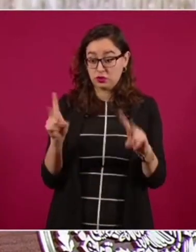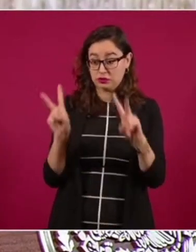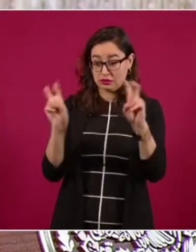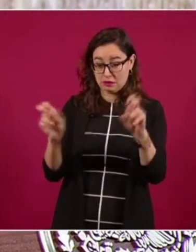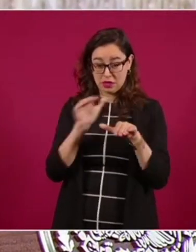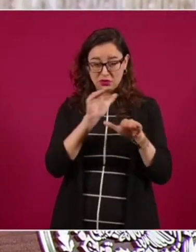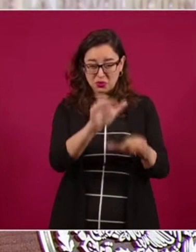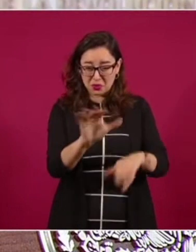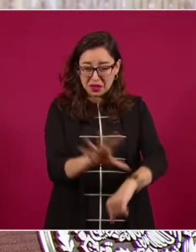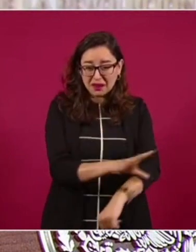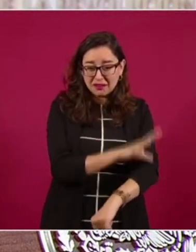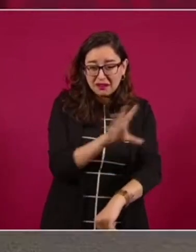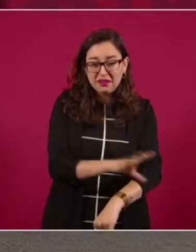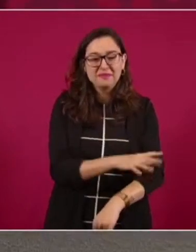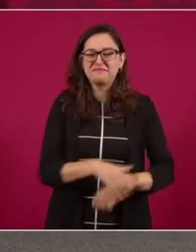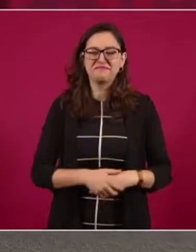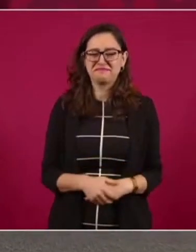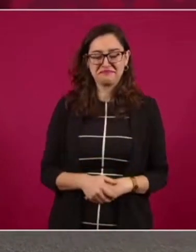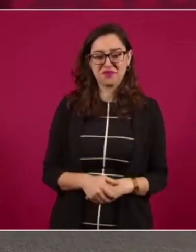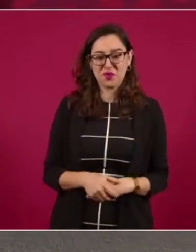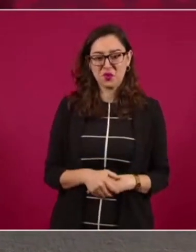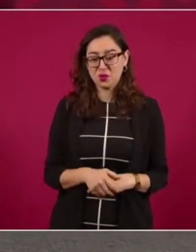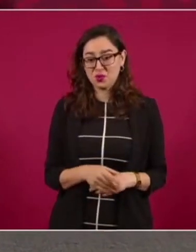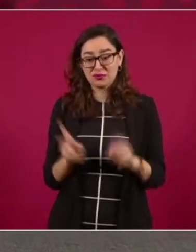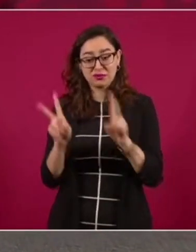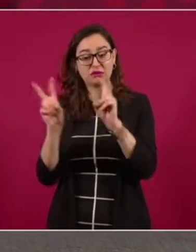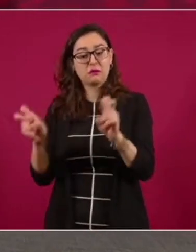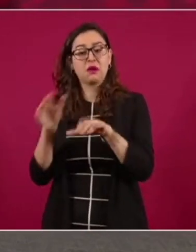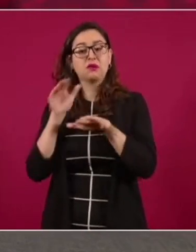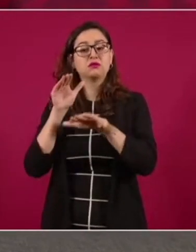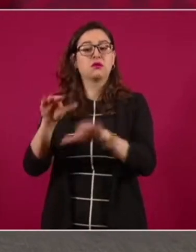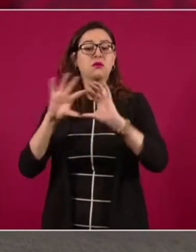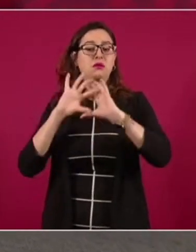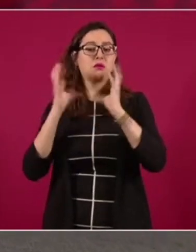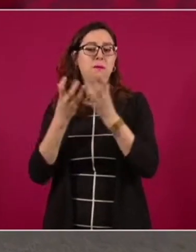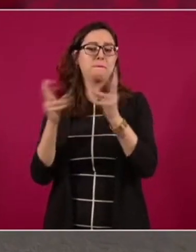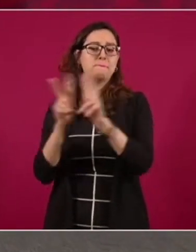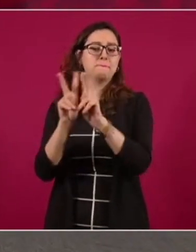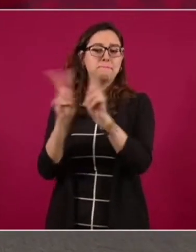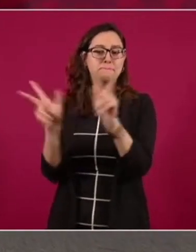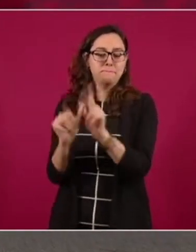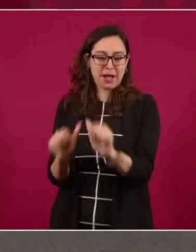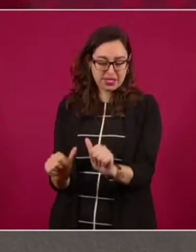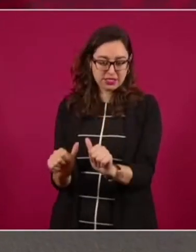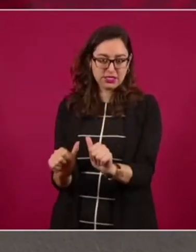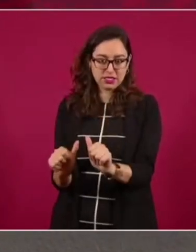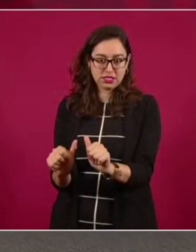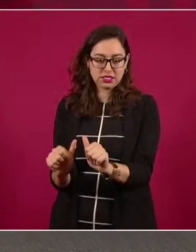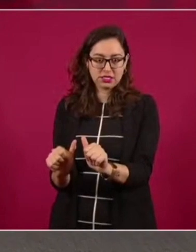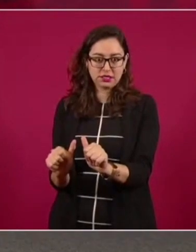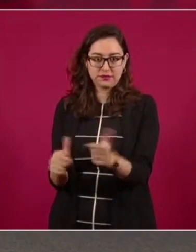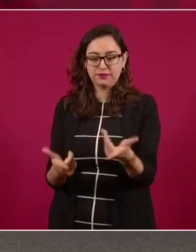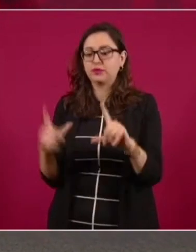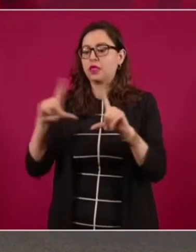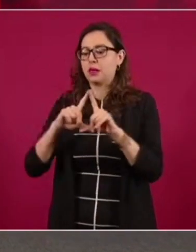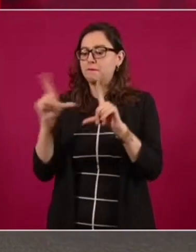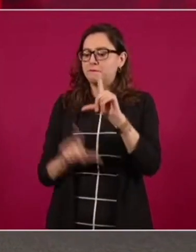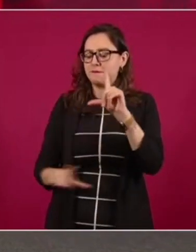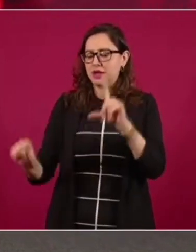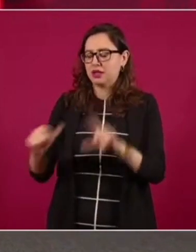y sí voy a hablar sobre la postura de México,